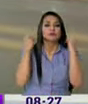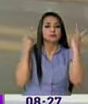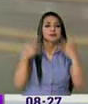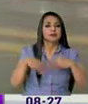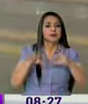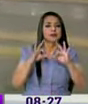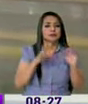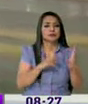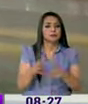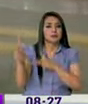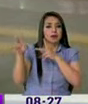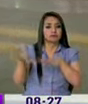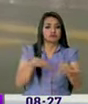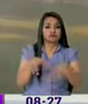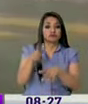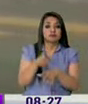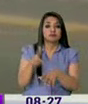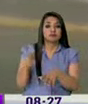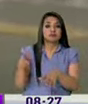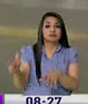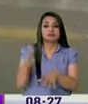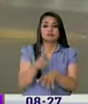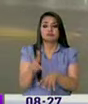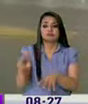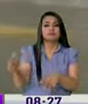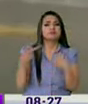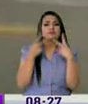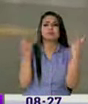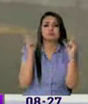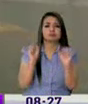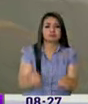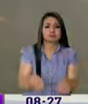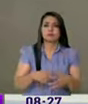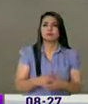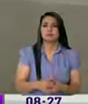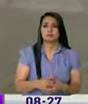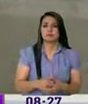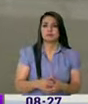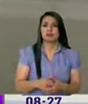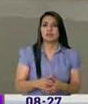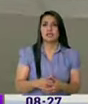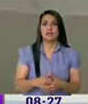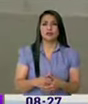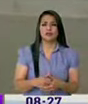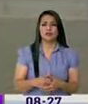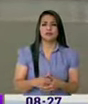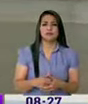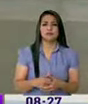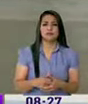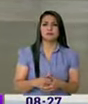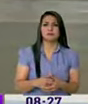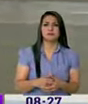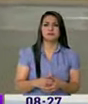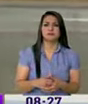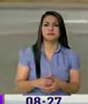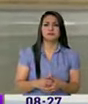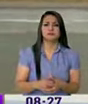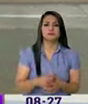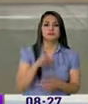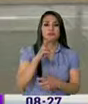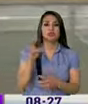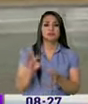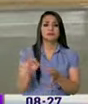tiene operando ya parqueaderos para todo el público que están a una distancia de aproximadamente 200